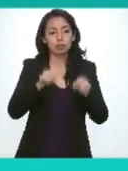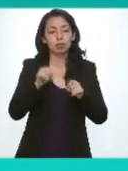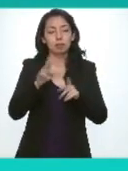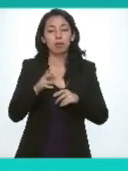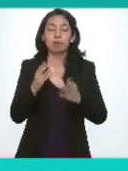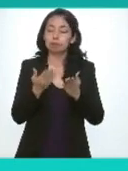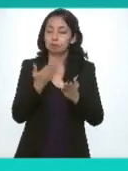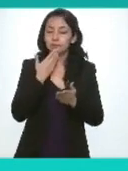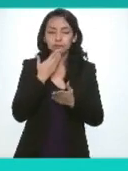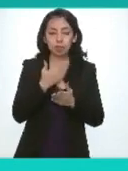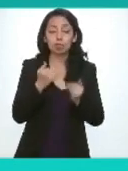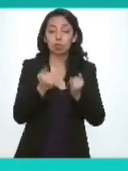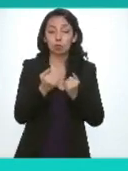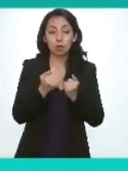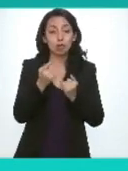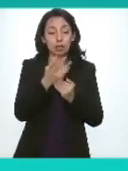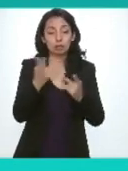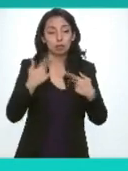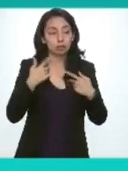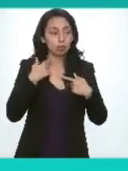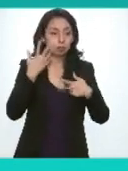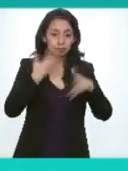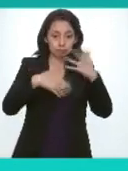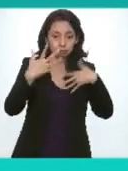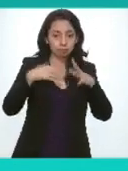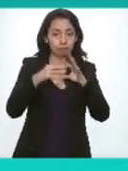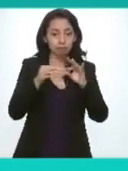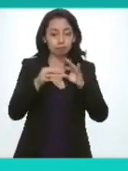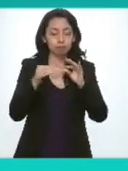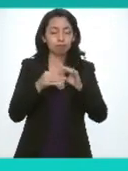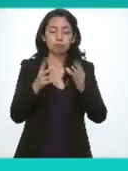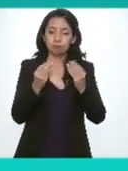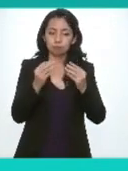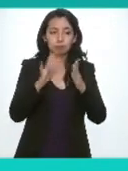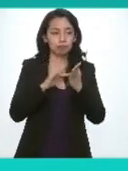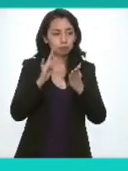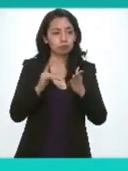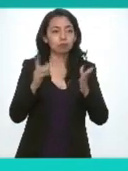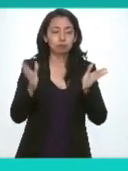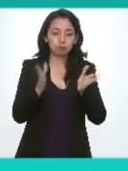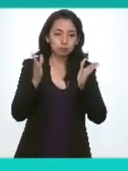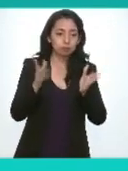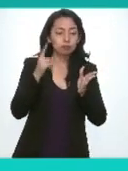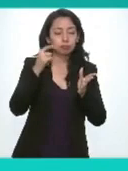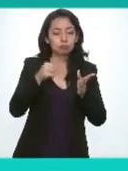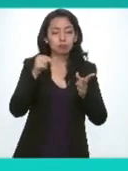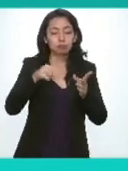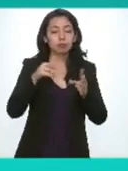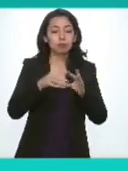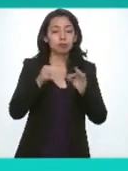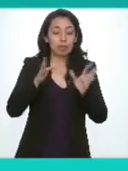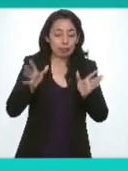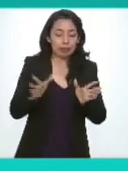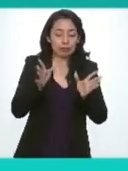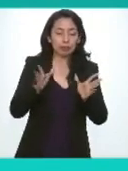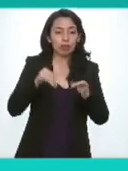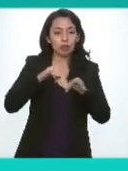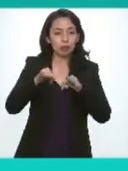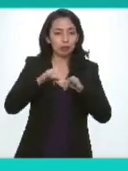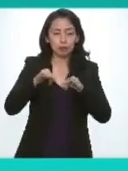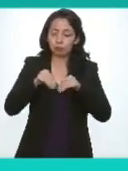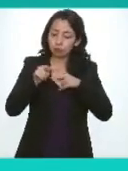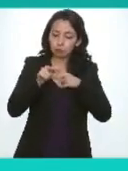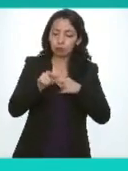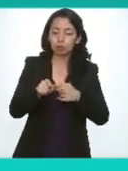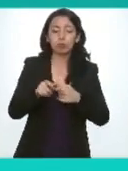desde luego de quienes han intervenido para impulsar las tareas en esta comisión jurídica también y a